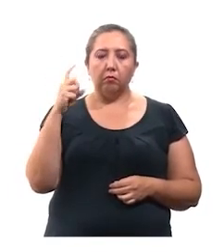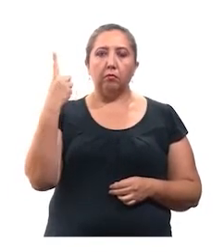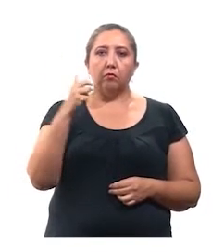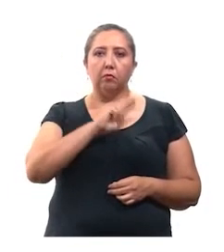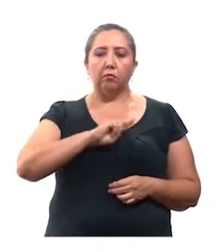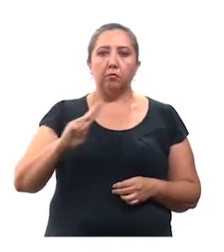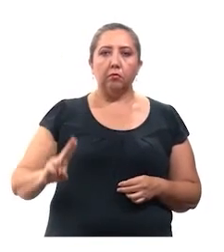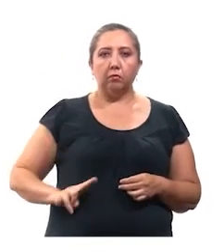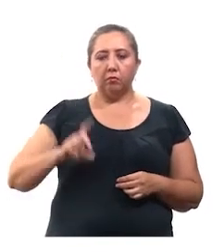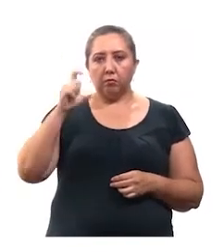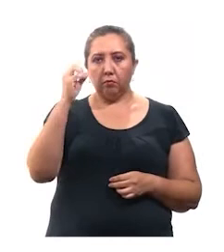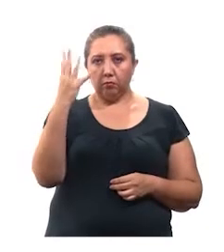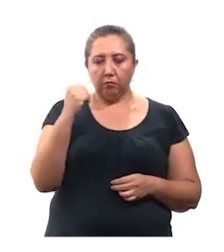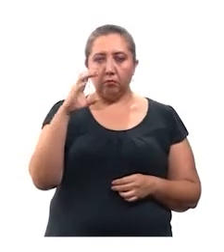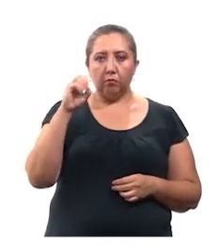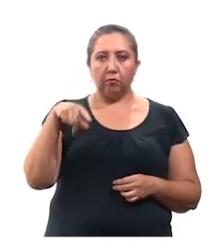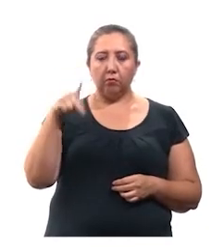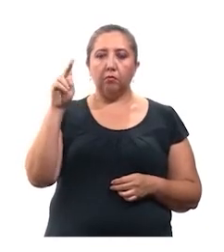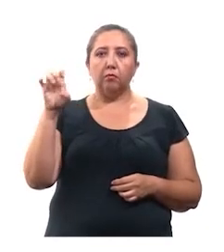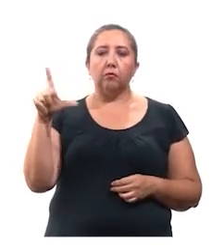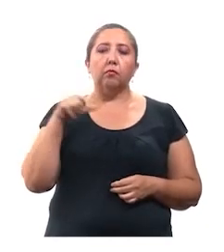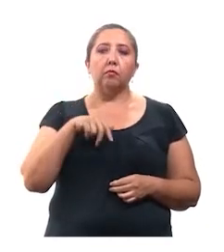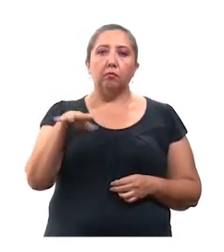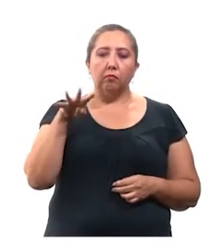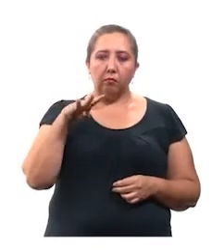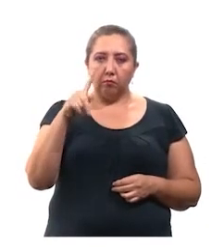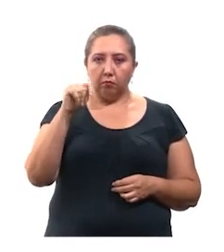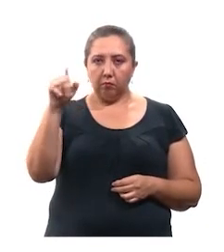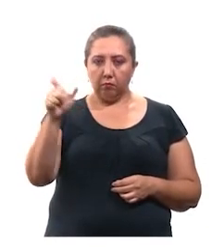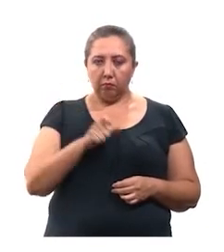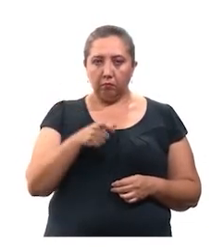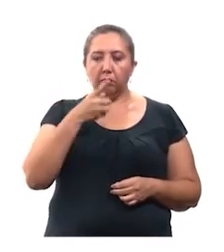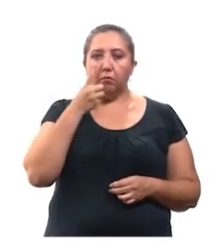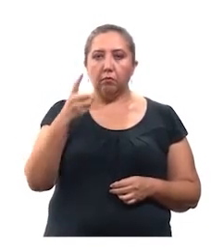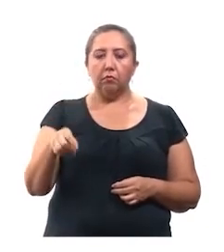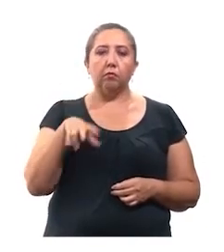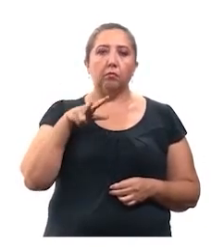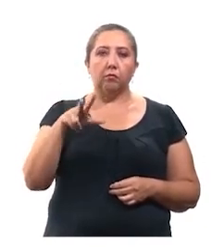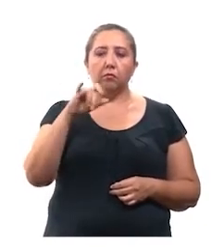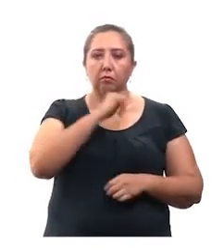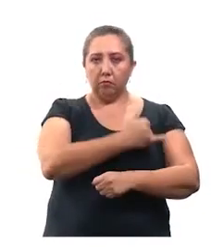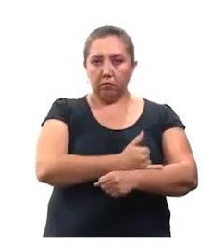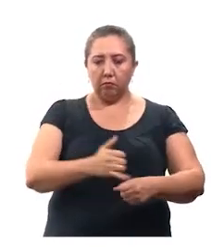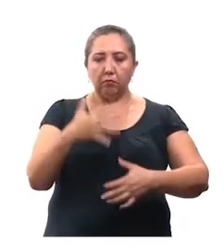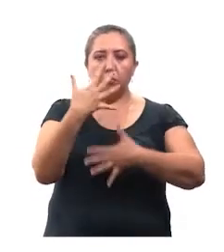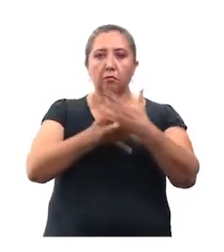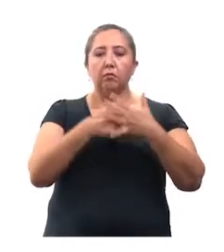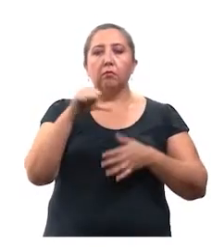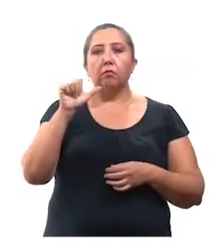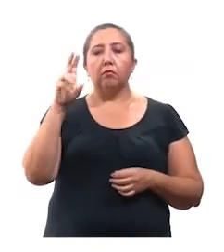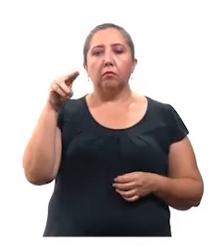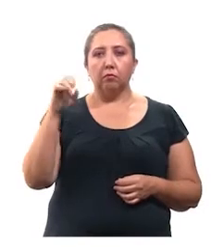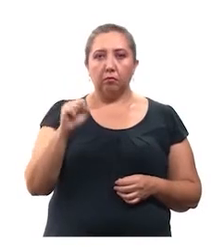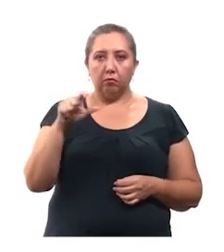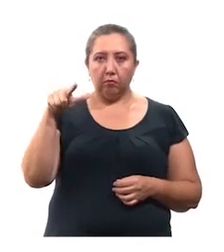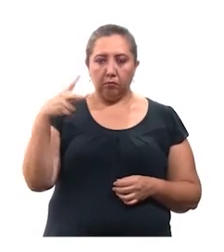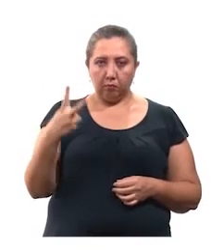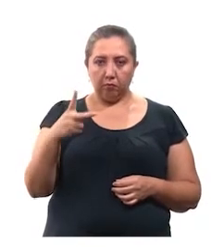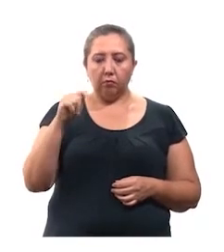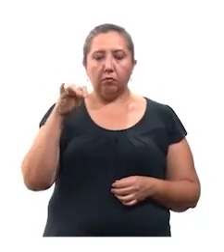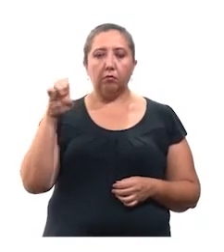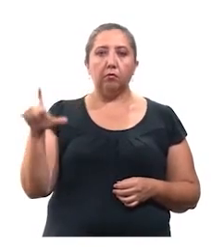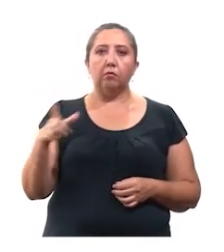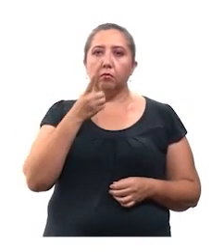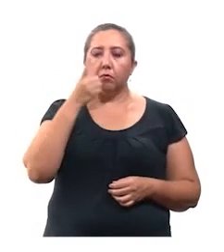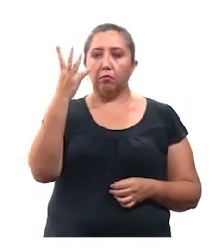kalotmul, chankontzang, hoktun, huji, kantunil, opičen, oškutskab, peto, seje, sinanche, suzal, tekon, tetis,